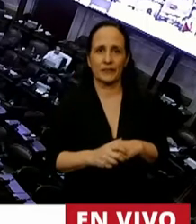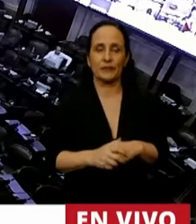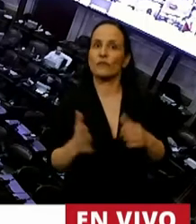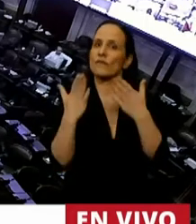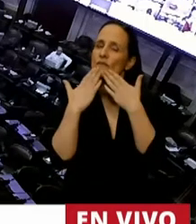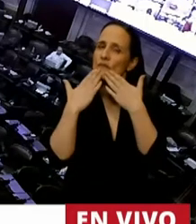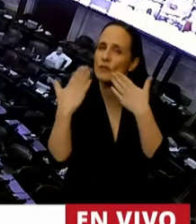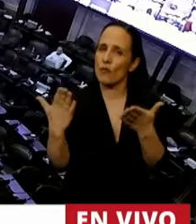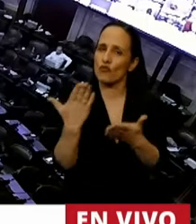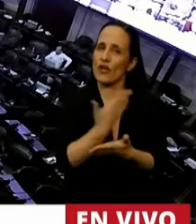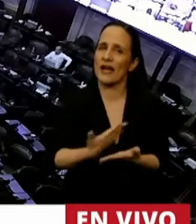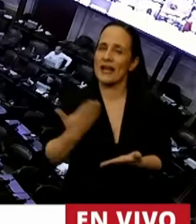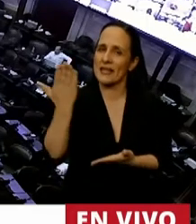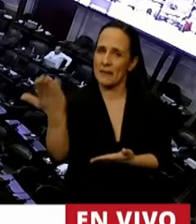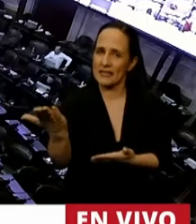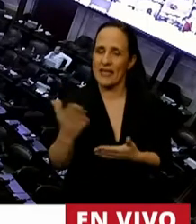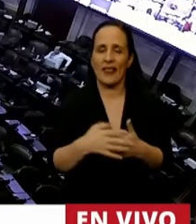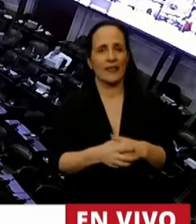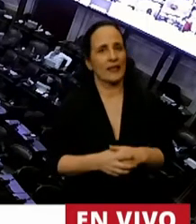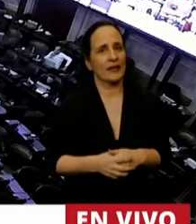Muchas gracias, señora Presidenta.